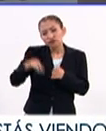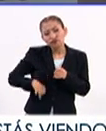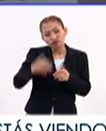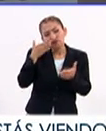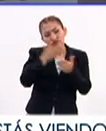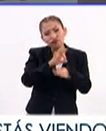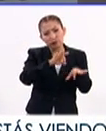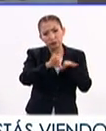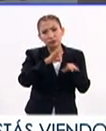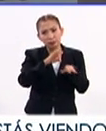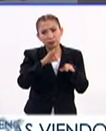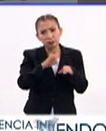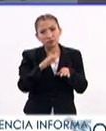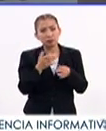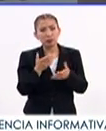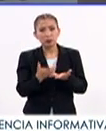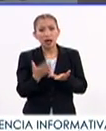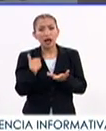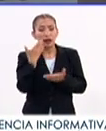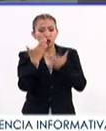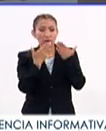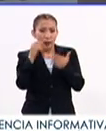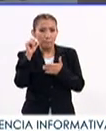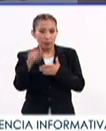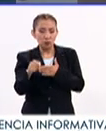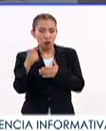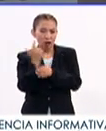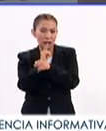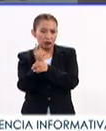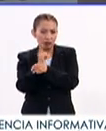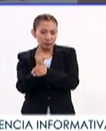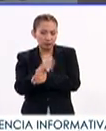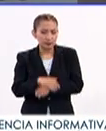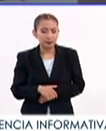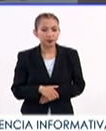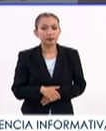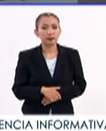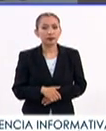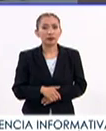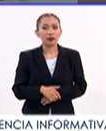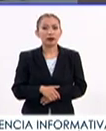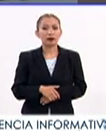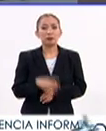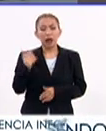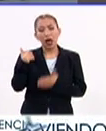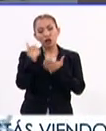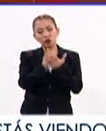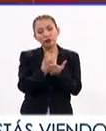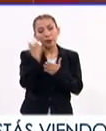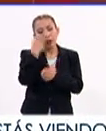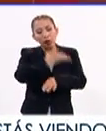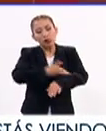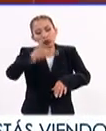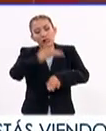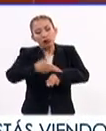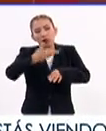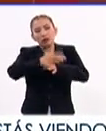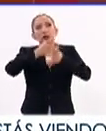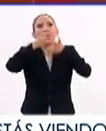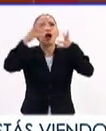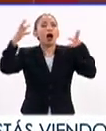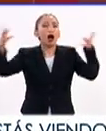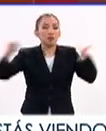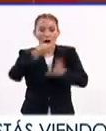interesados o que hayan estudiado estas materias a que ayuden a este proceso enorme